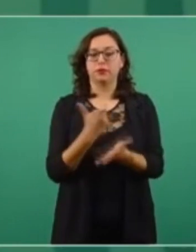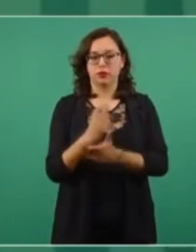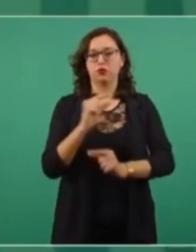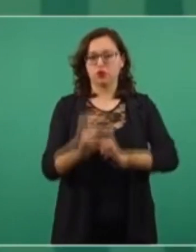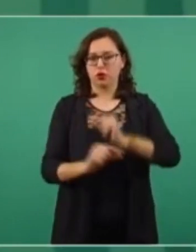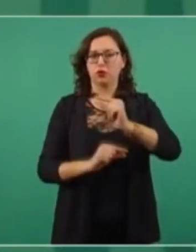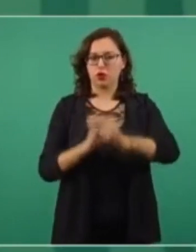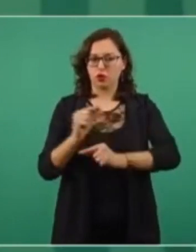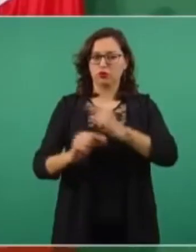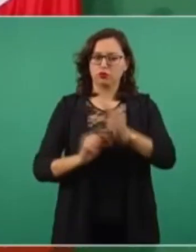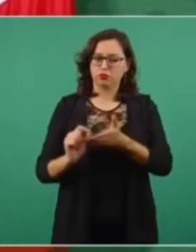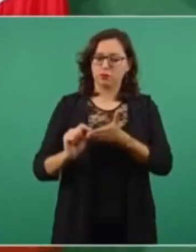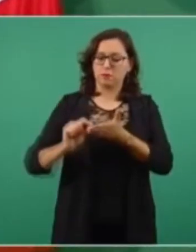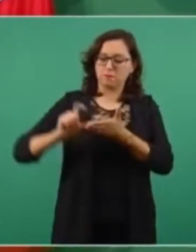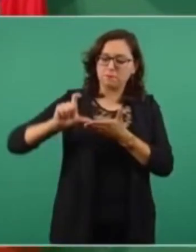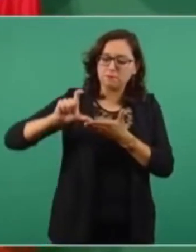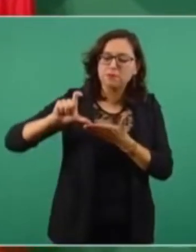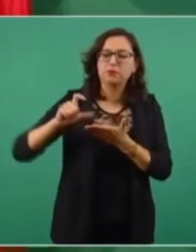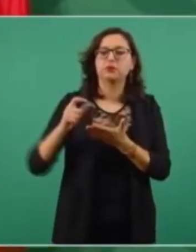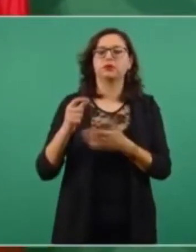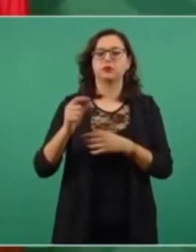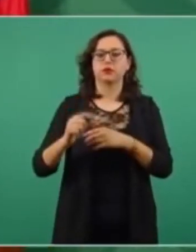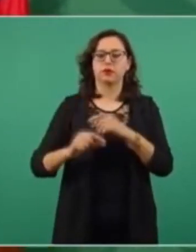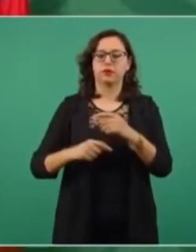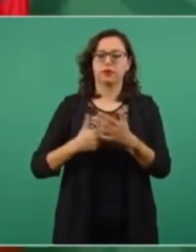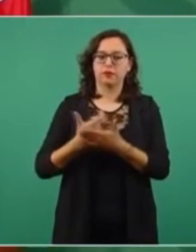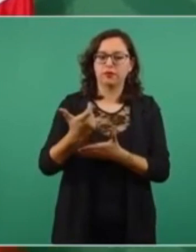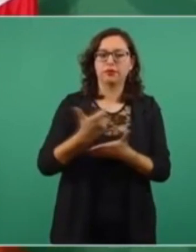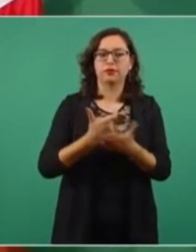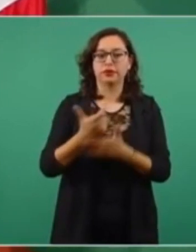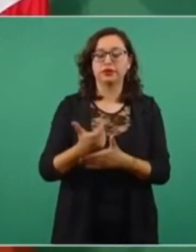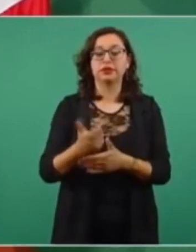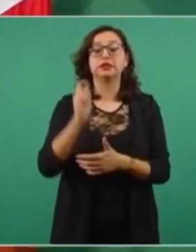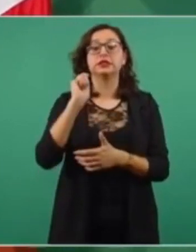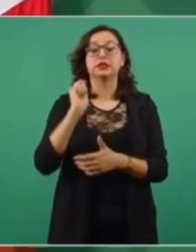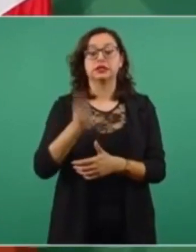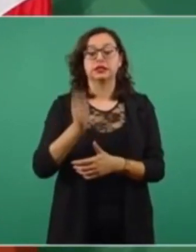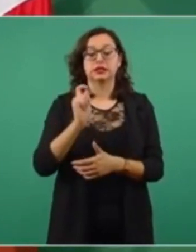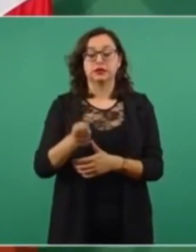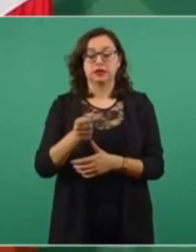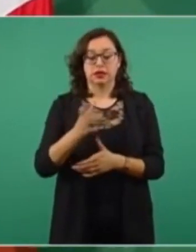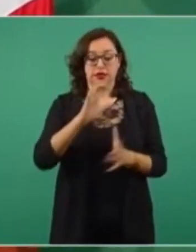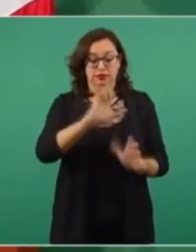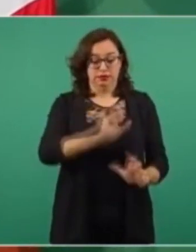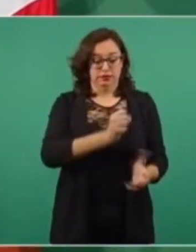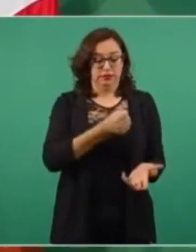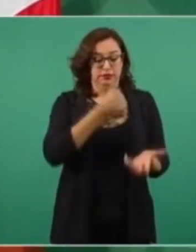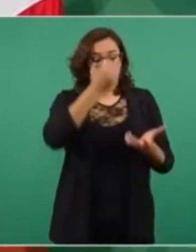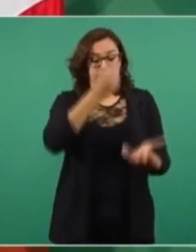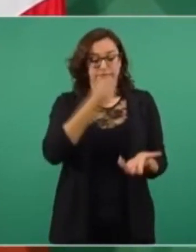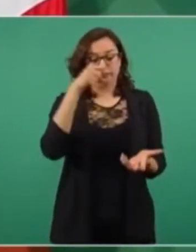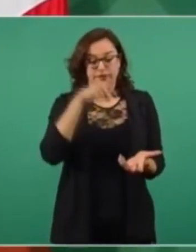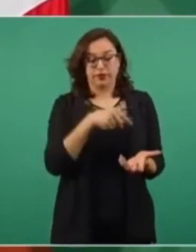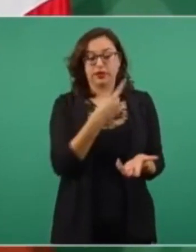Esto nos va a significar ampliar el presupuesto de 126 mil